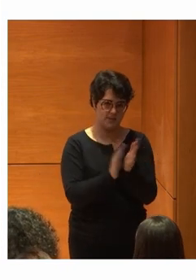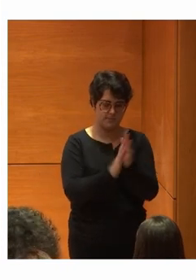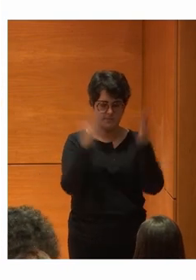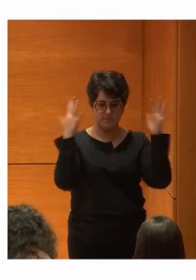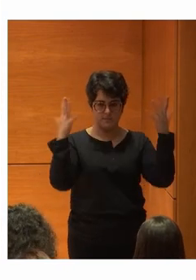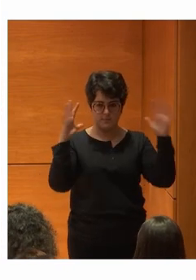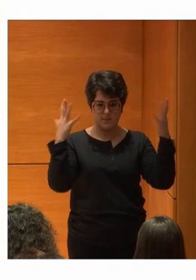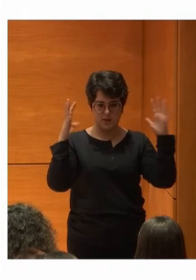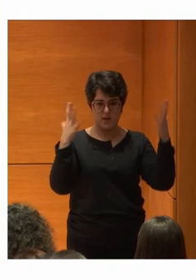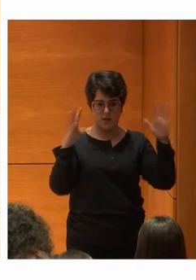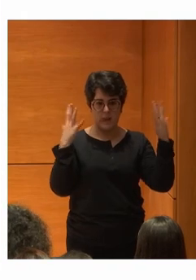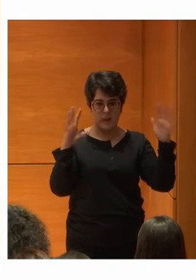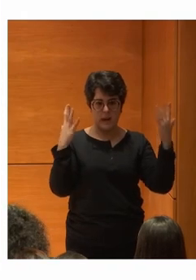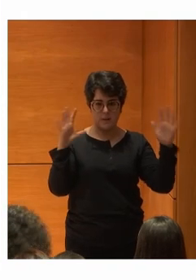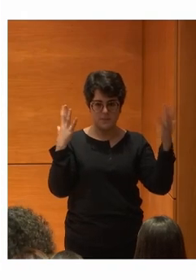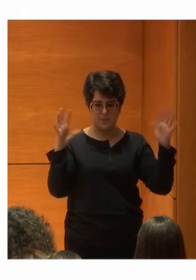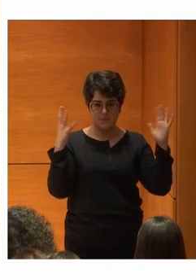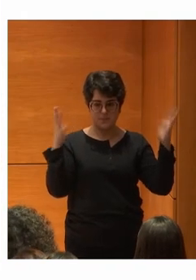Muchas gracias